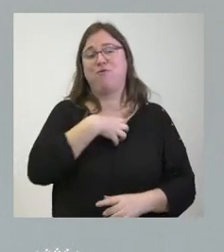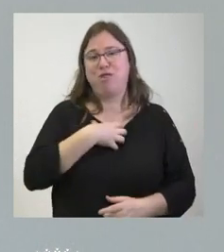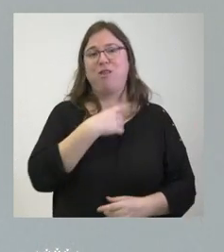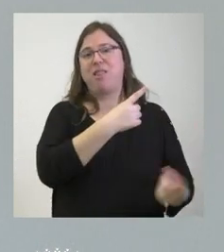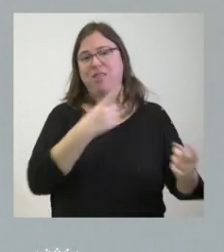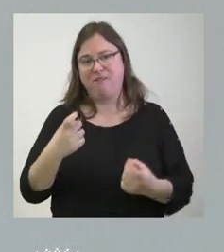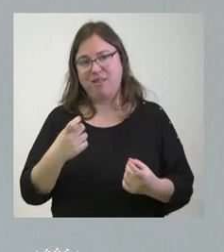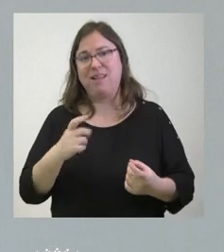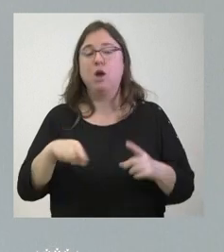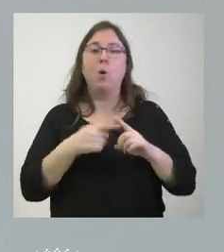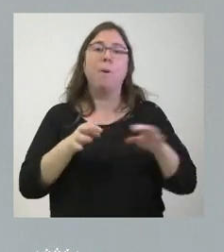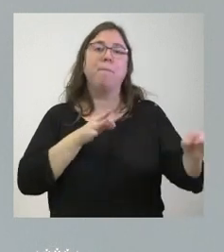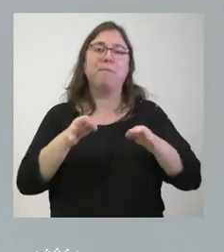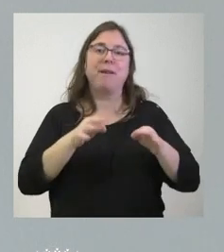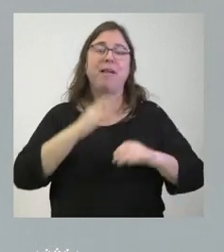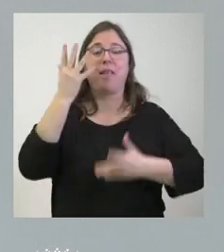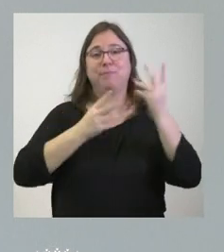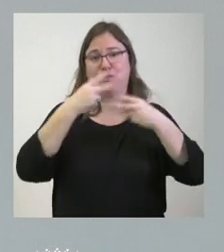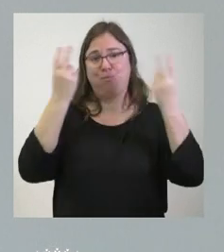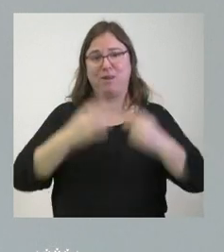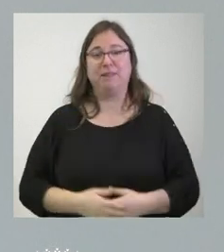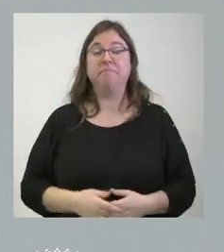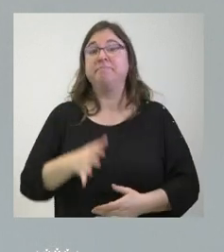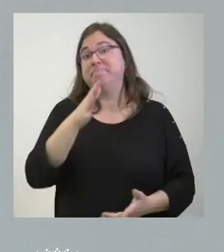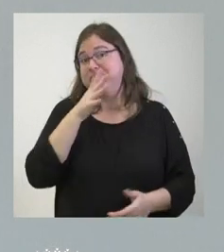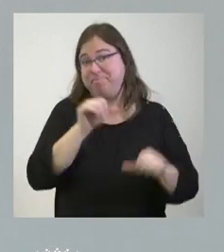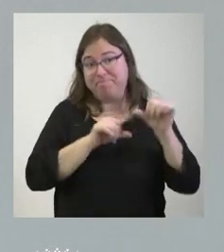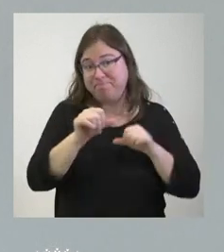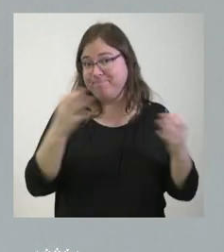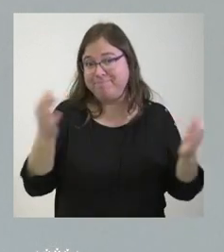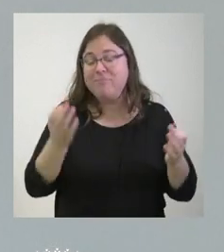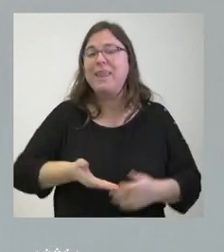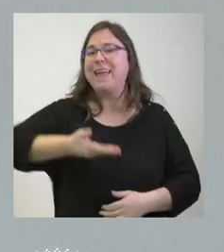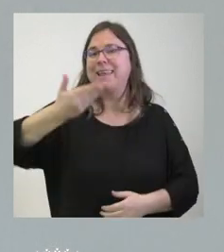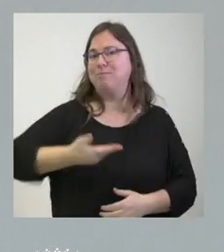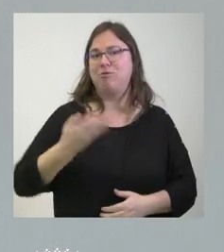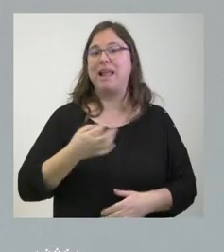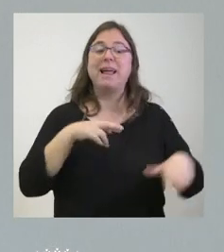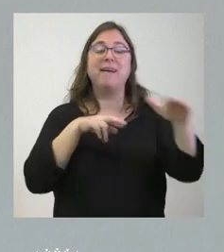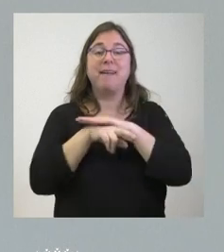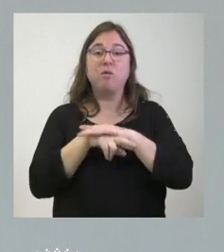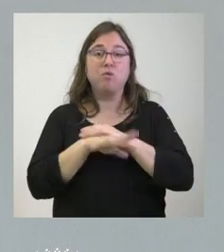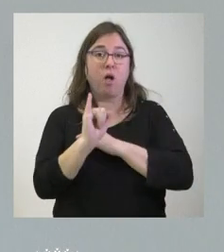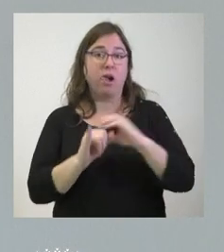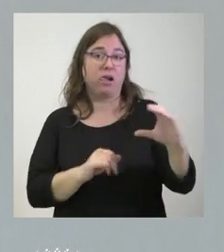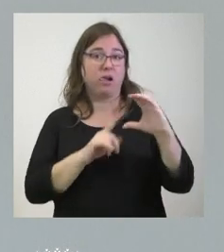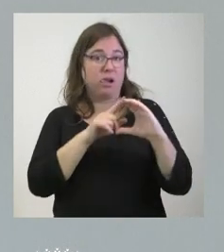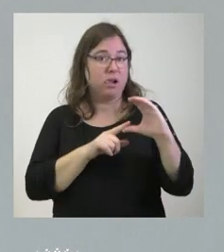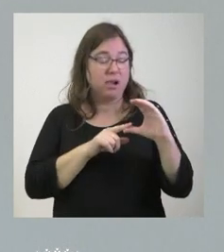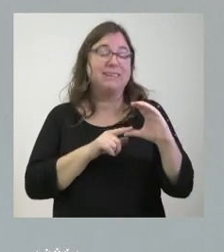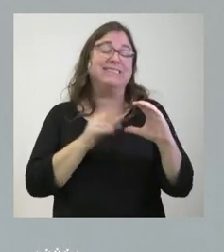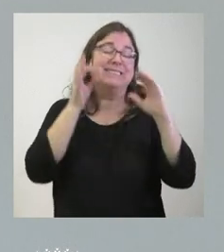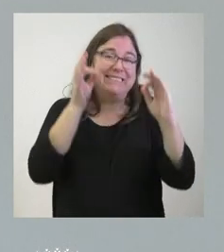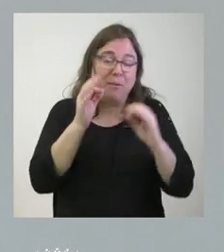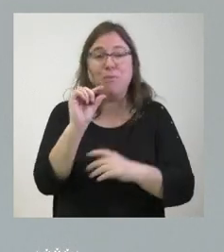acompañada o preparada la administración pública a partir de ahí lo importante es que los recursos que disponemos que esos siempre son escasos